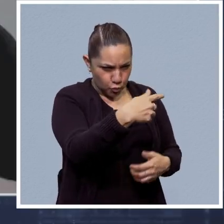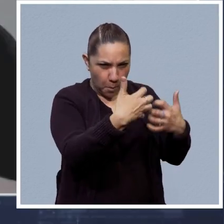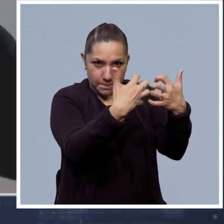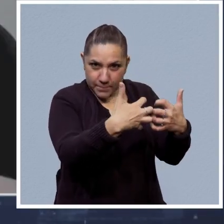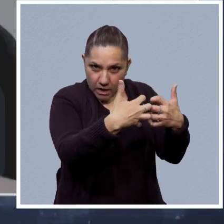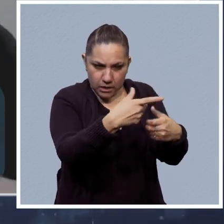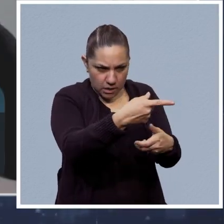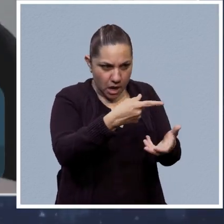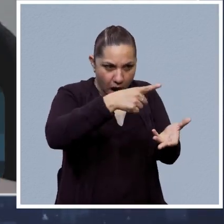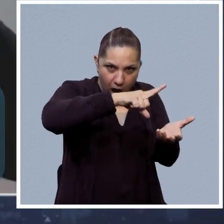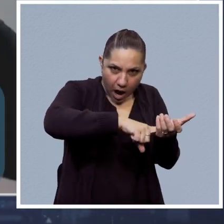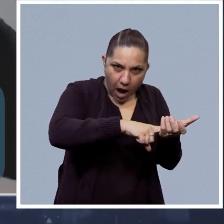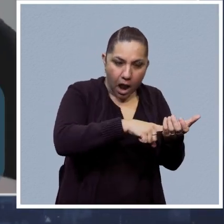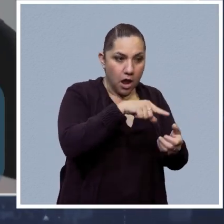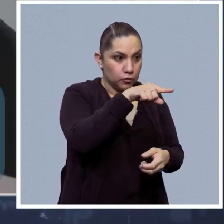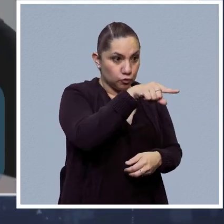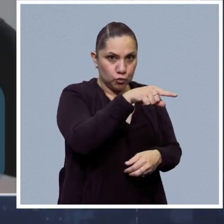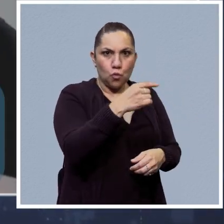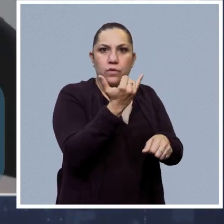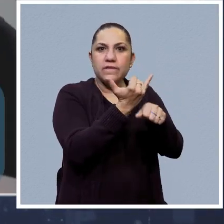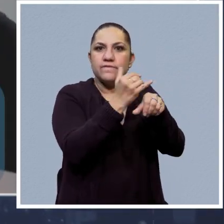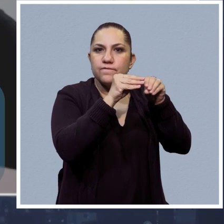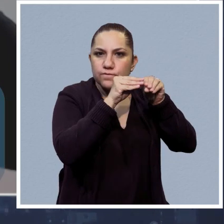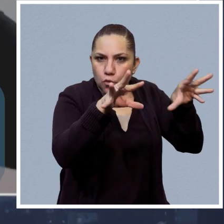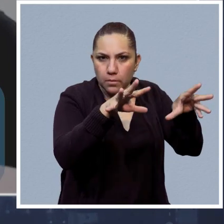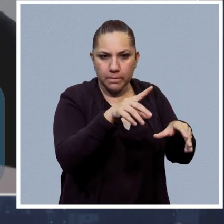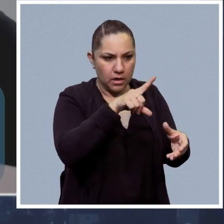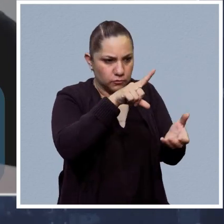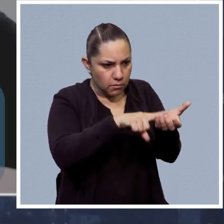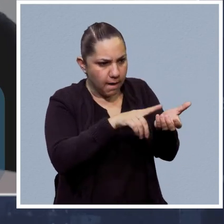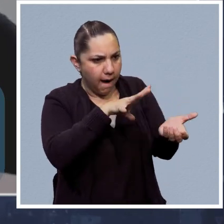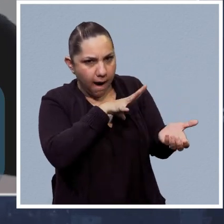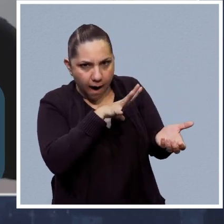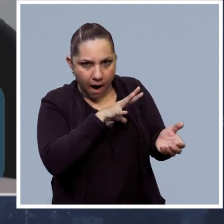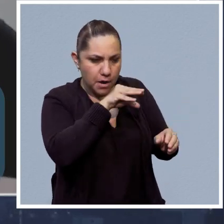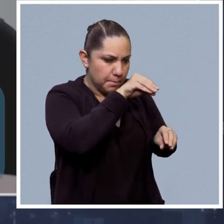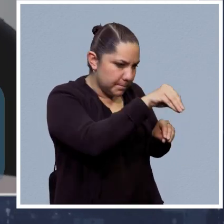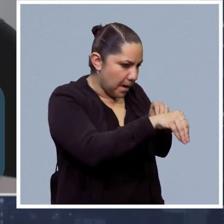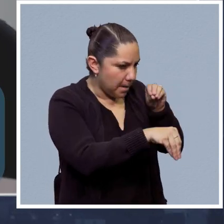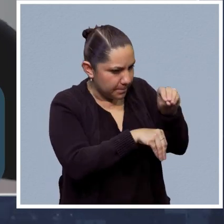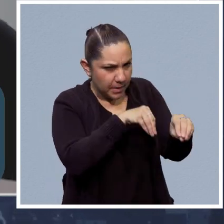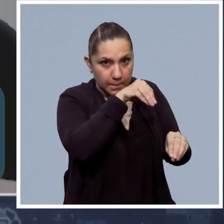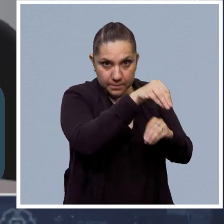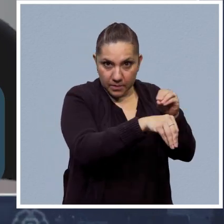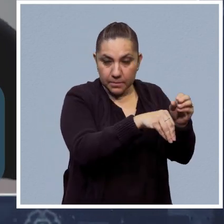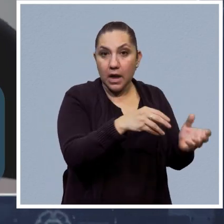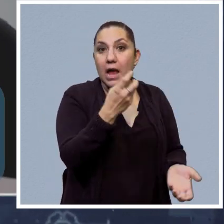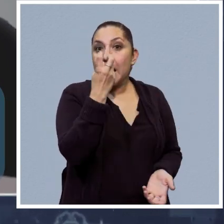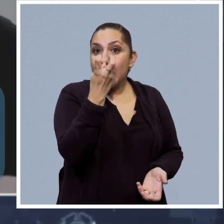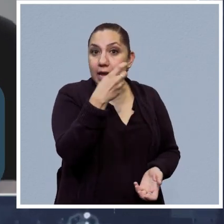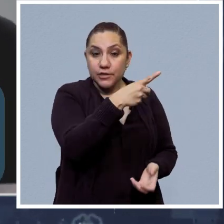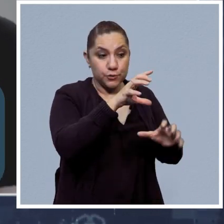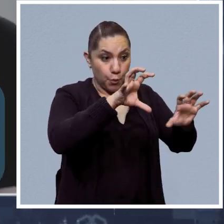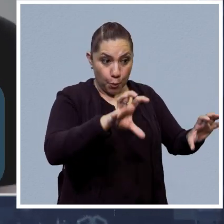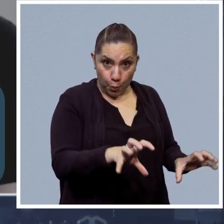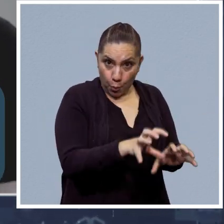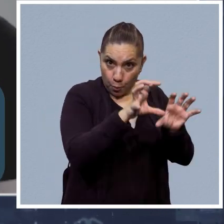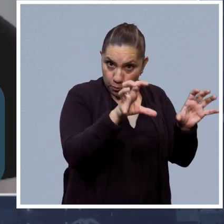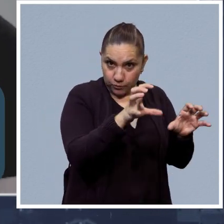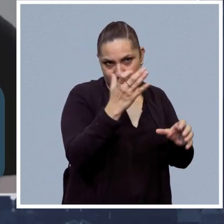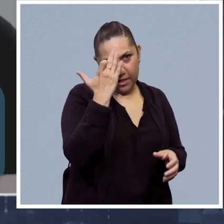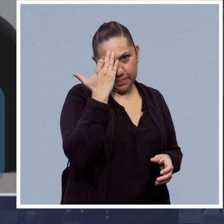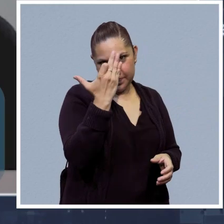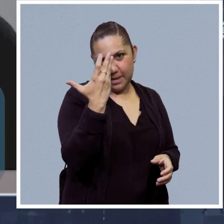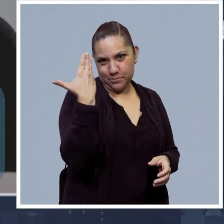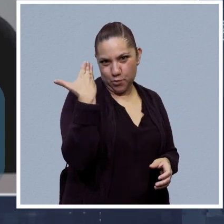información, digamos ya si ese procesamiento es inteligencia no es otra cosa, pero al final de cuentas es información. Entonces no fue hasta que se